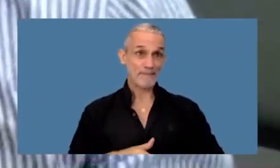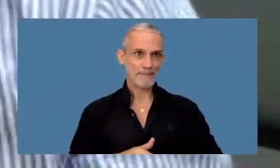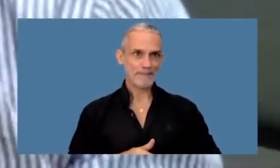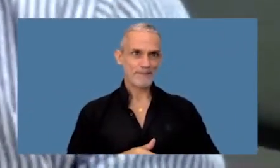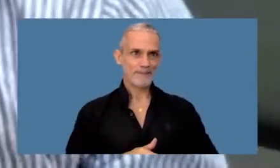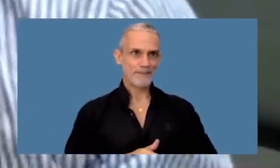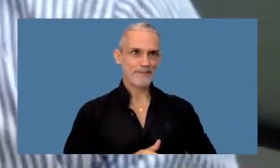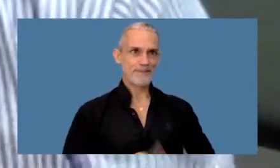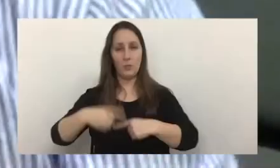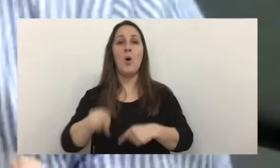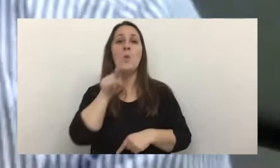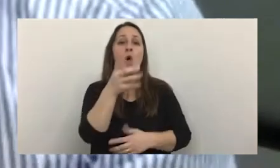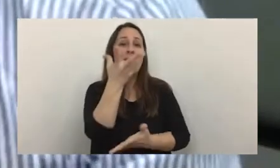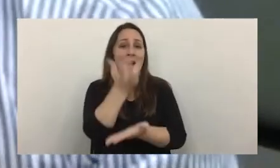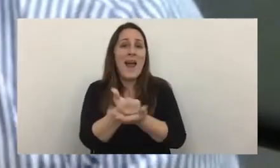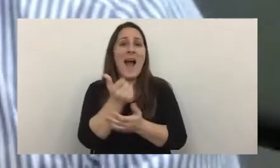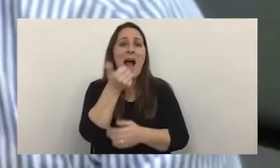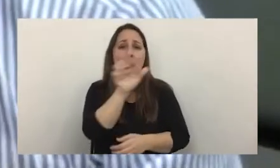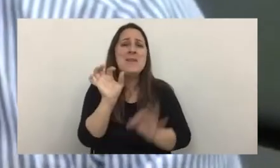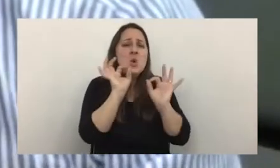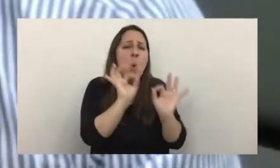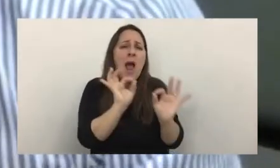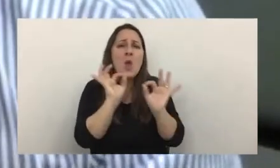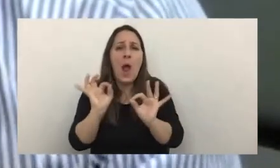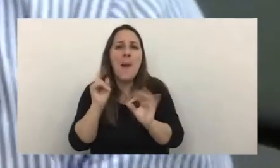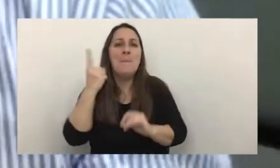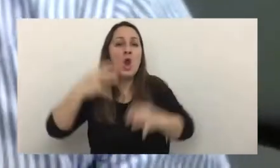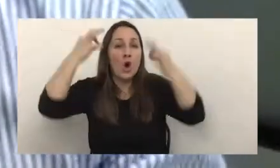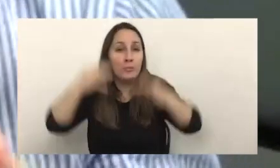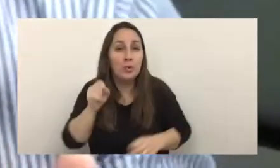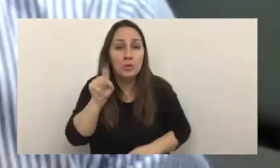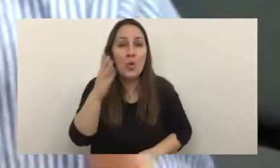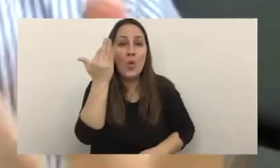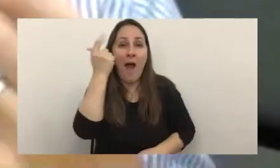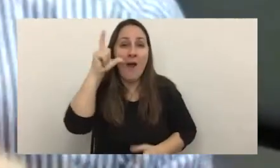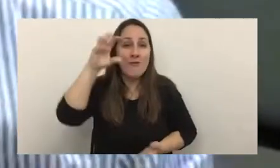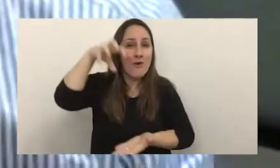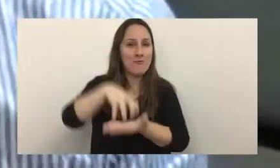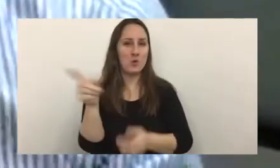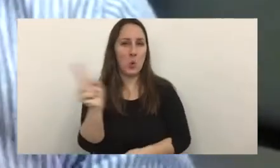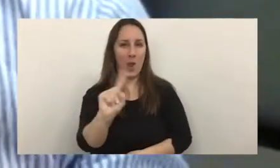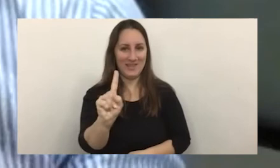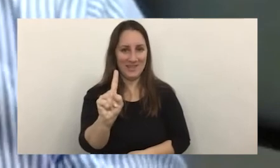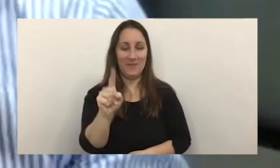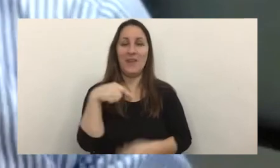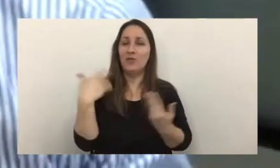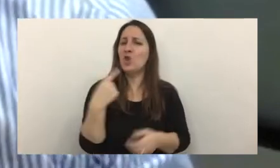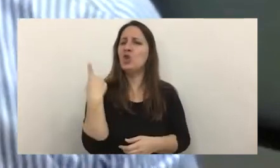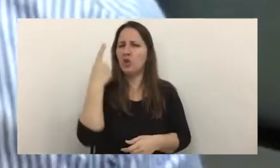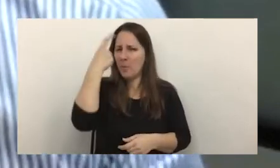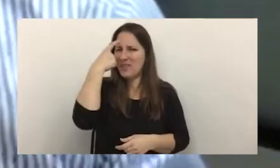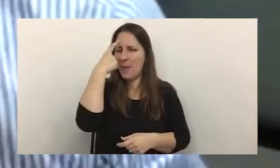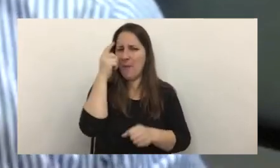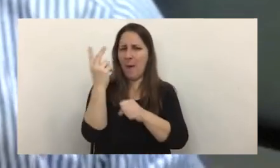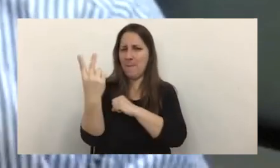una app que es igual pero no es la de tu banco entonces el ejercicio para protegerse es